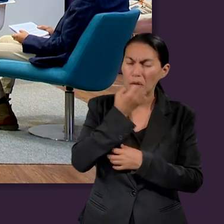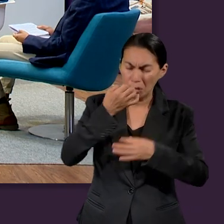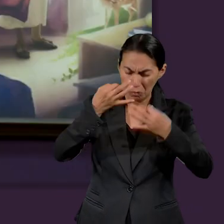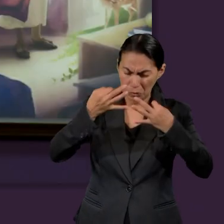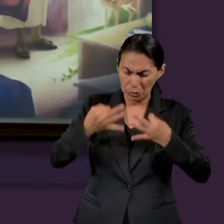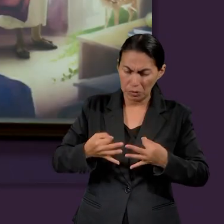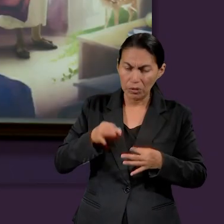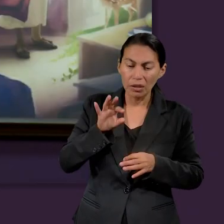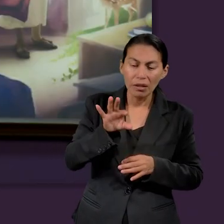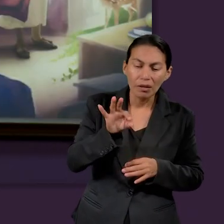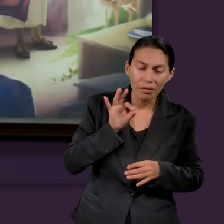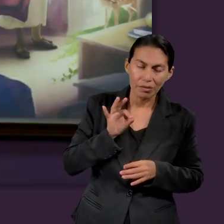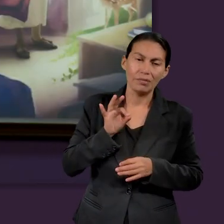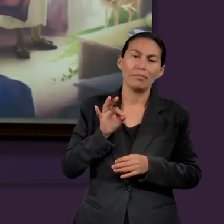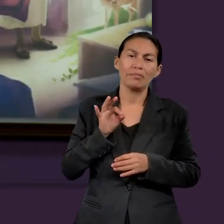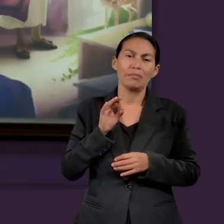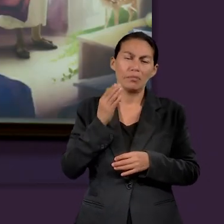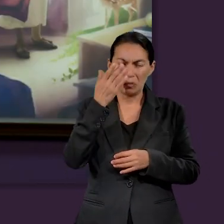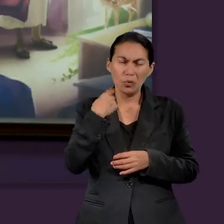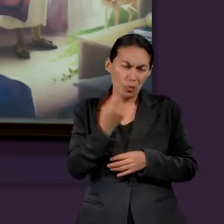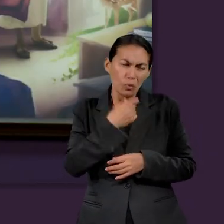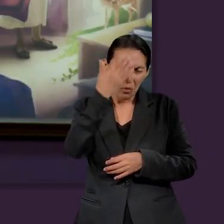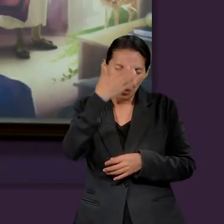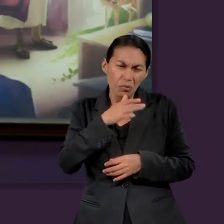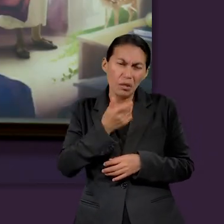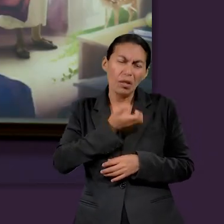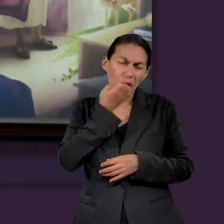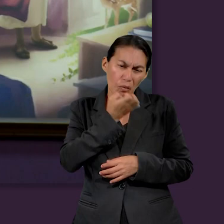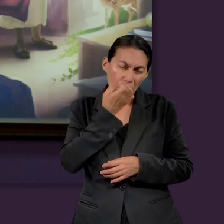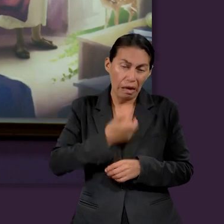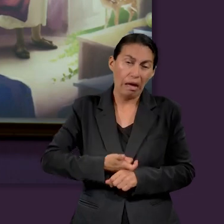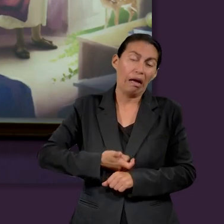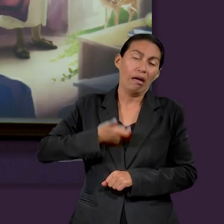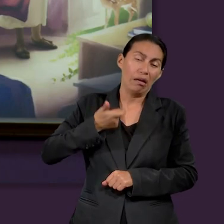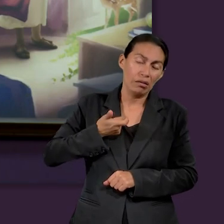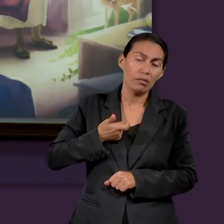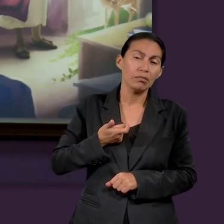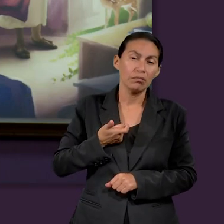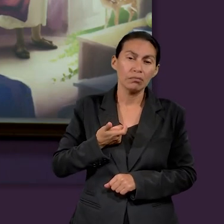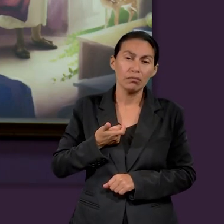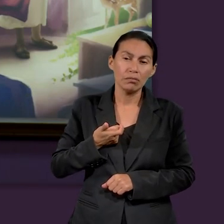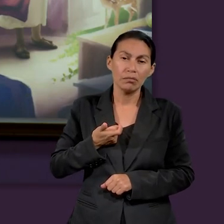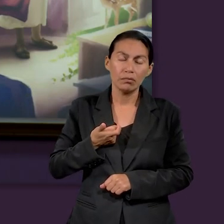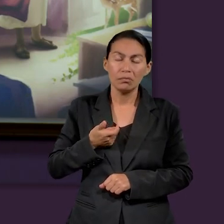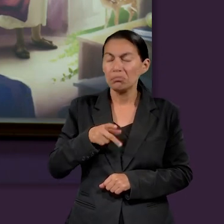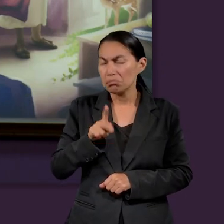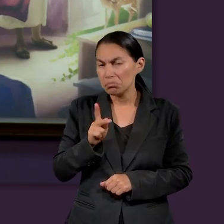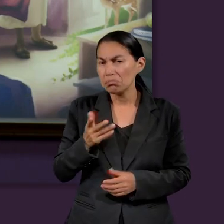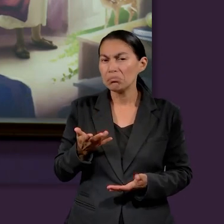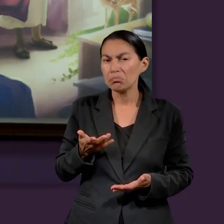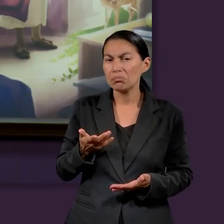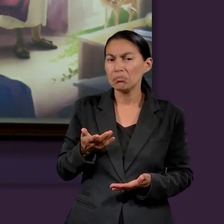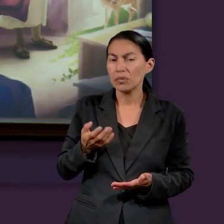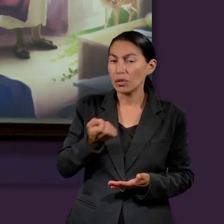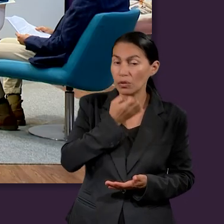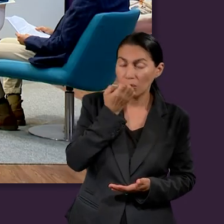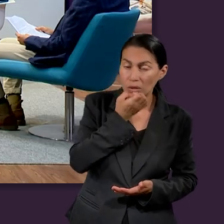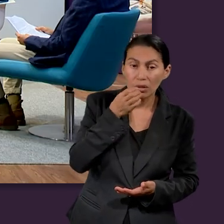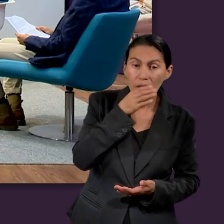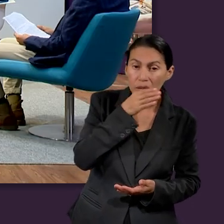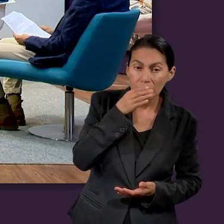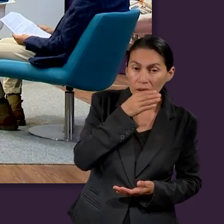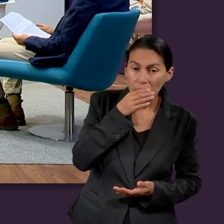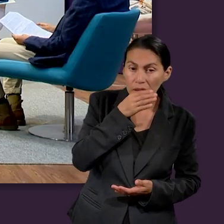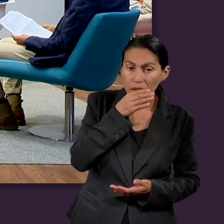padres eduquen y elijan buena escuela para los hijos y, pues, en la actualidad sabemos que el costo de